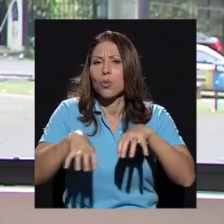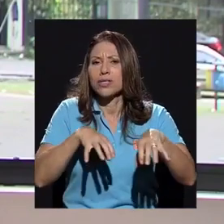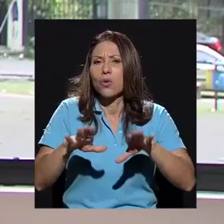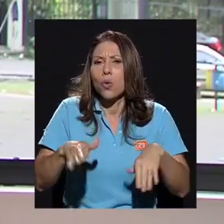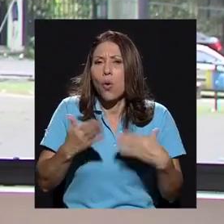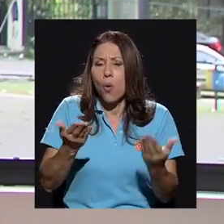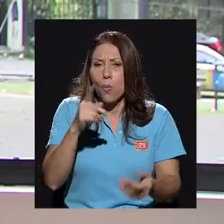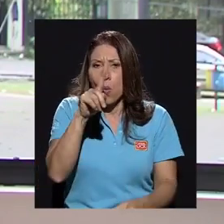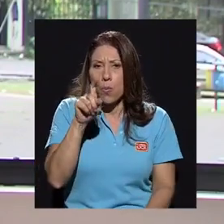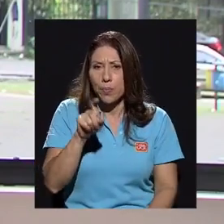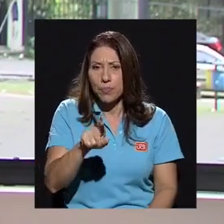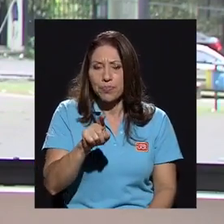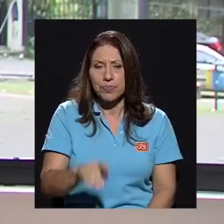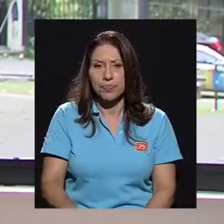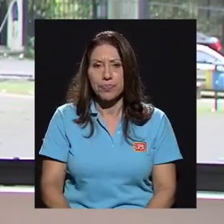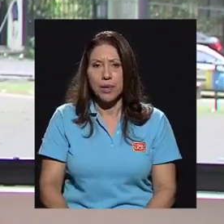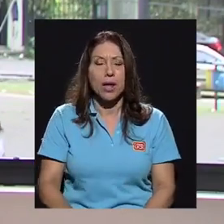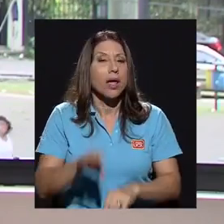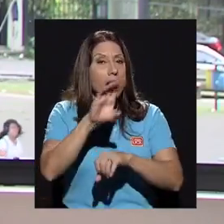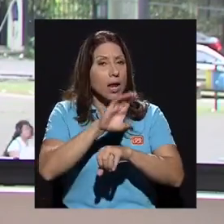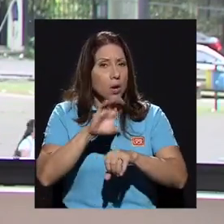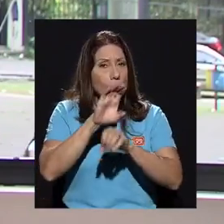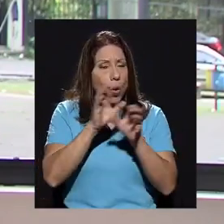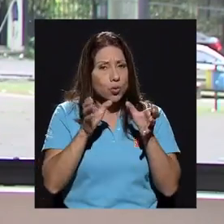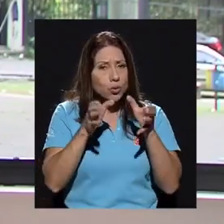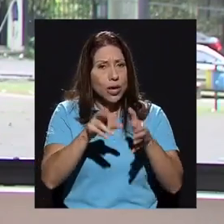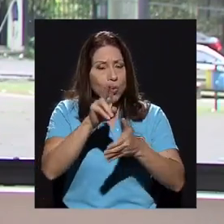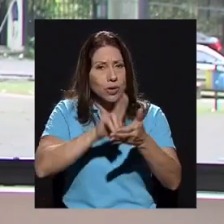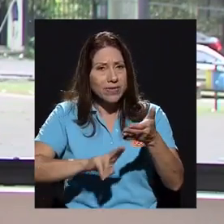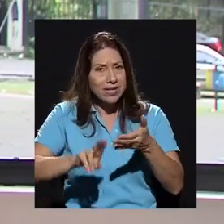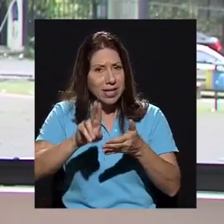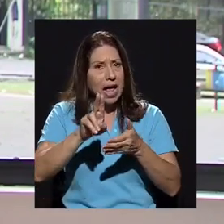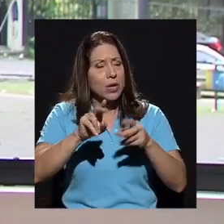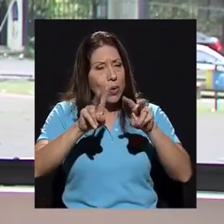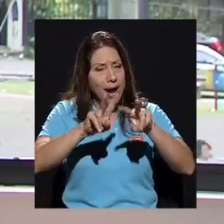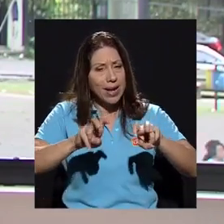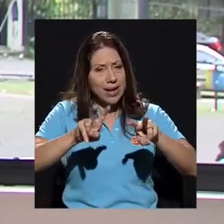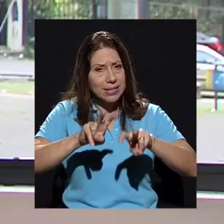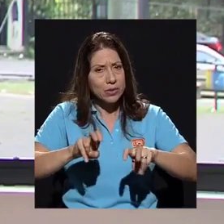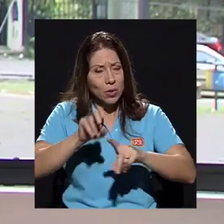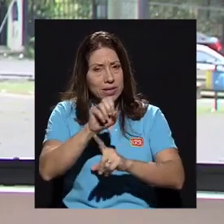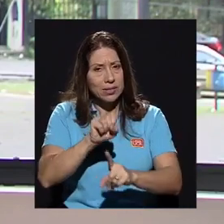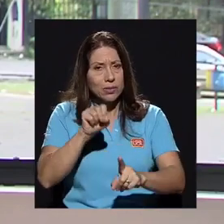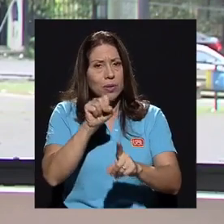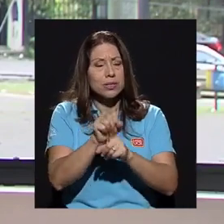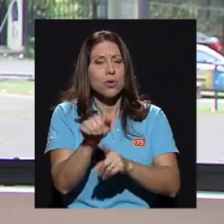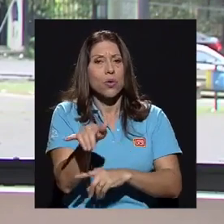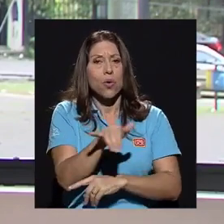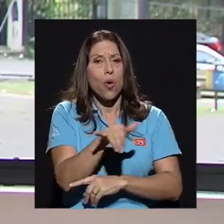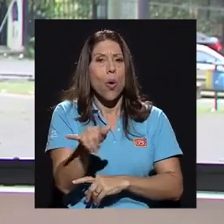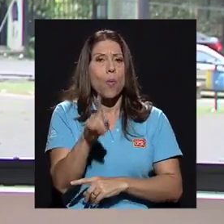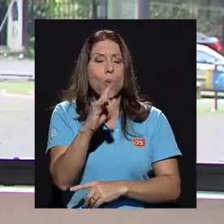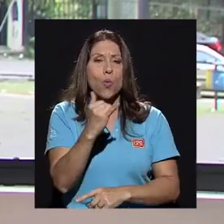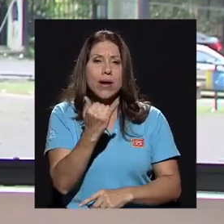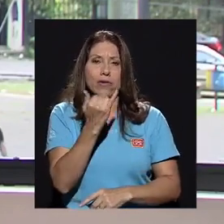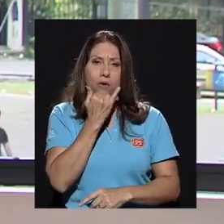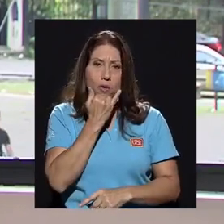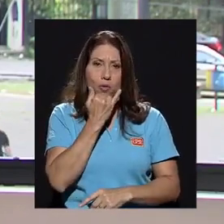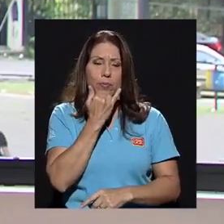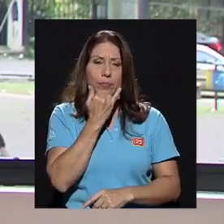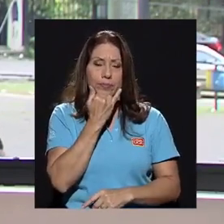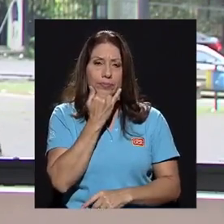caso analizó la situación como un error